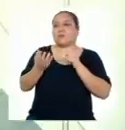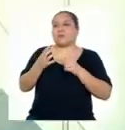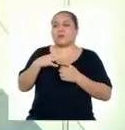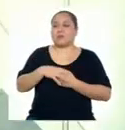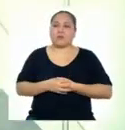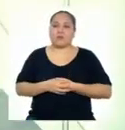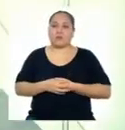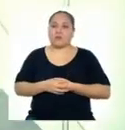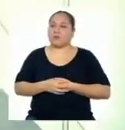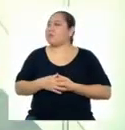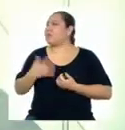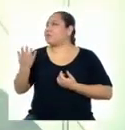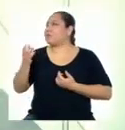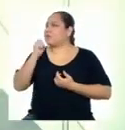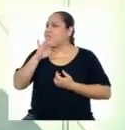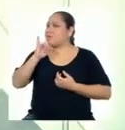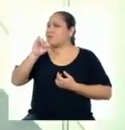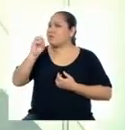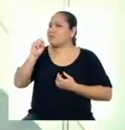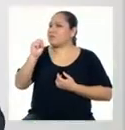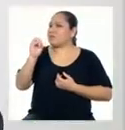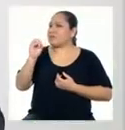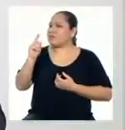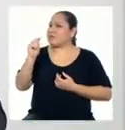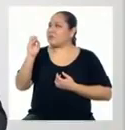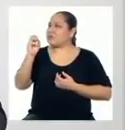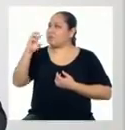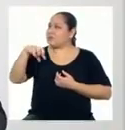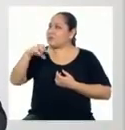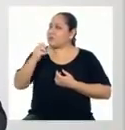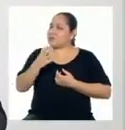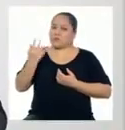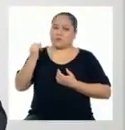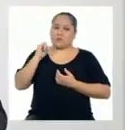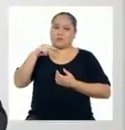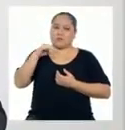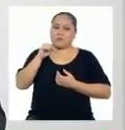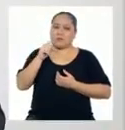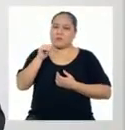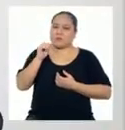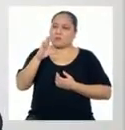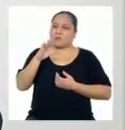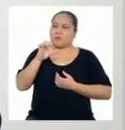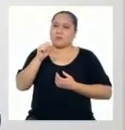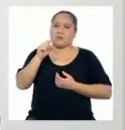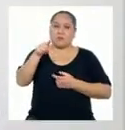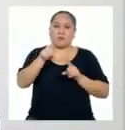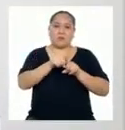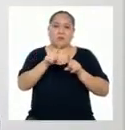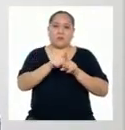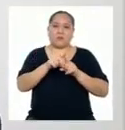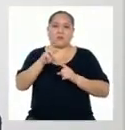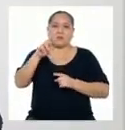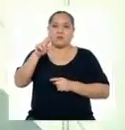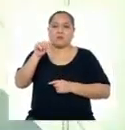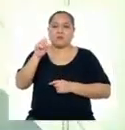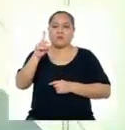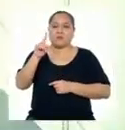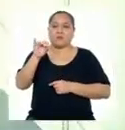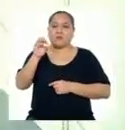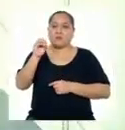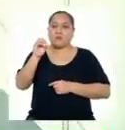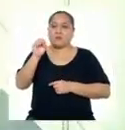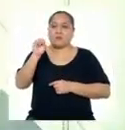¿Y qué vendrían a ser los isótopos inestables? A los isótopos inestables también se les conoce como radioisótopos